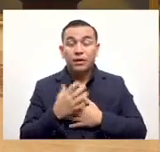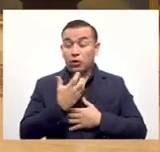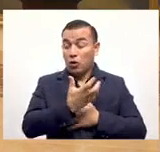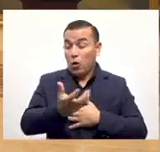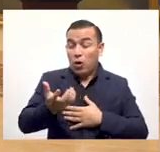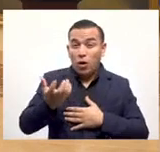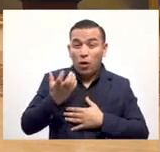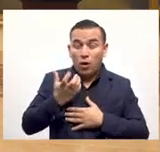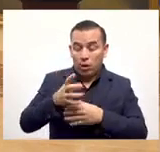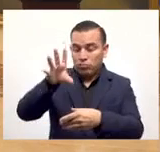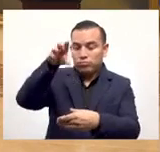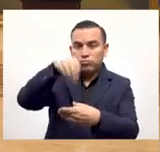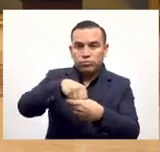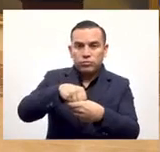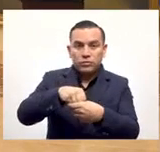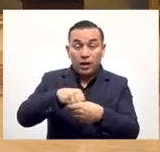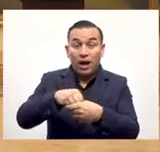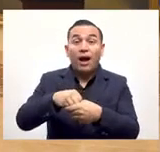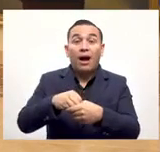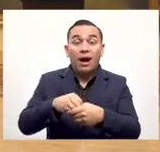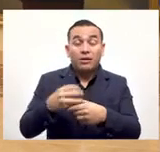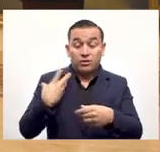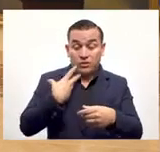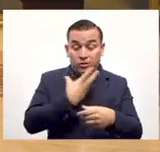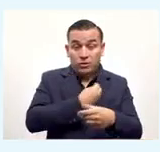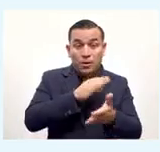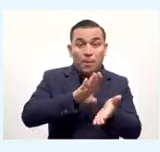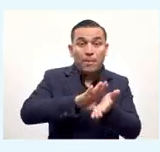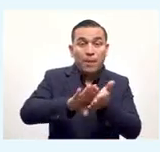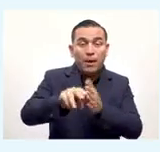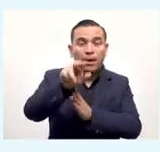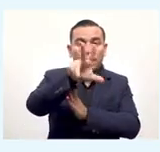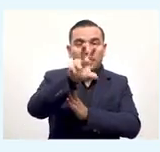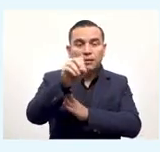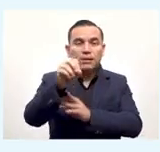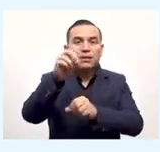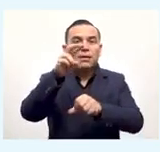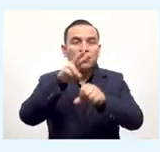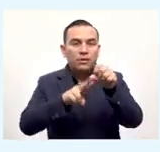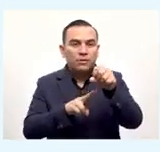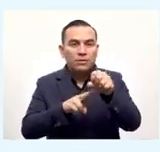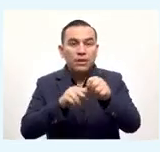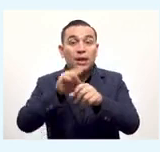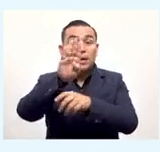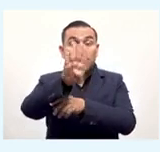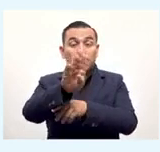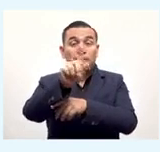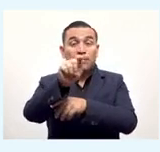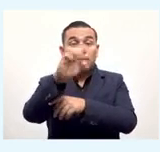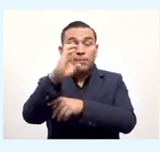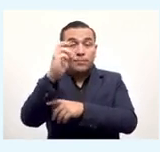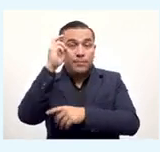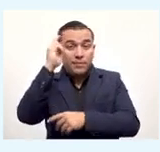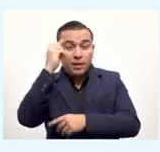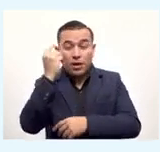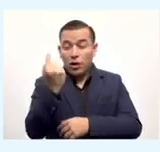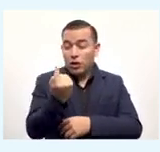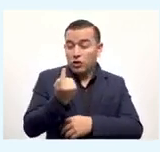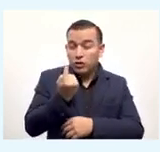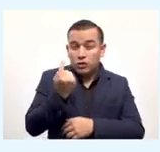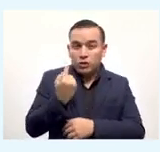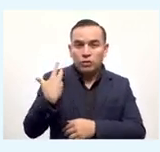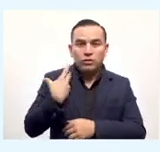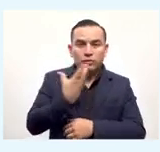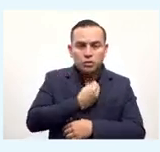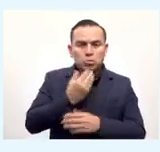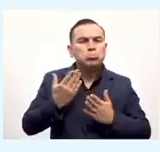Con solo bajarlo y registrarse recibirá 30 dólares equivalentes en Bitcoin para consumo. Estos serán